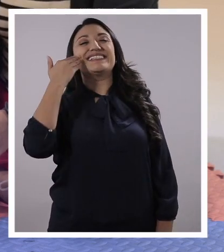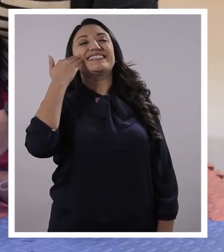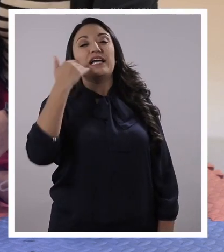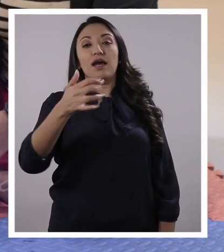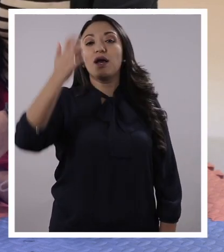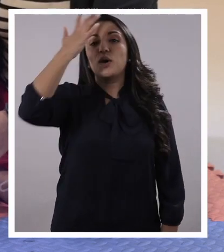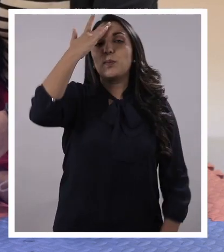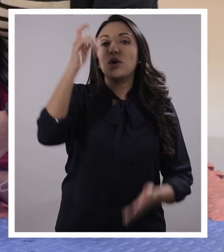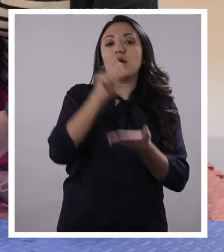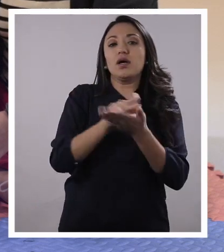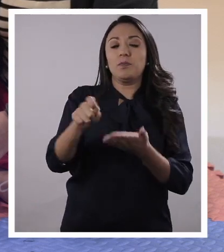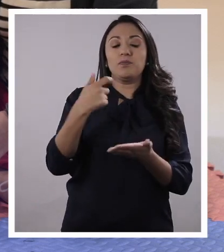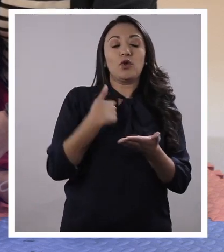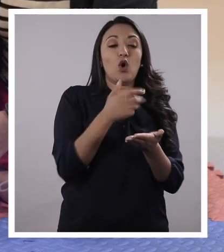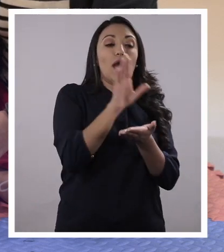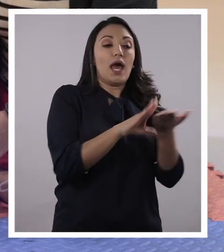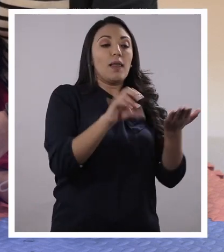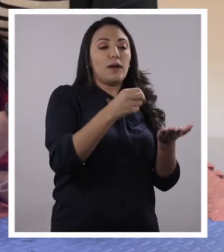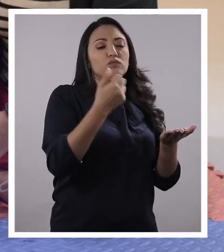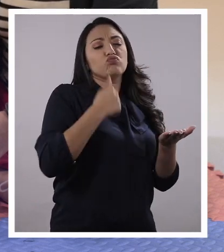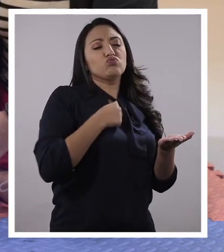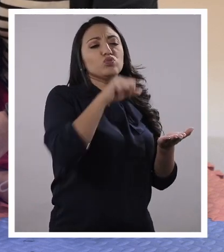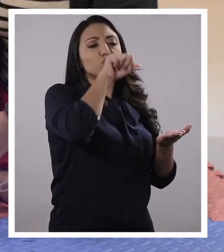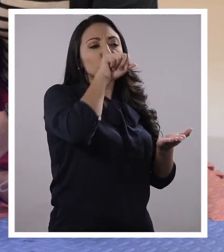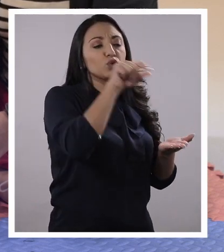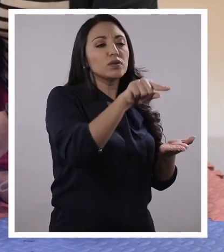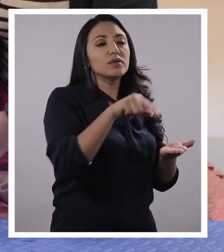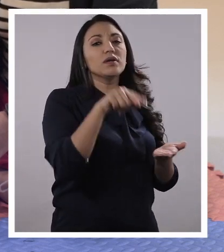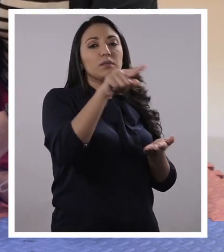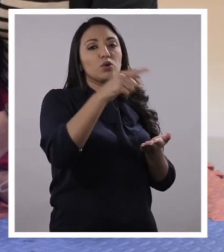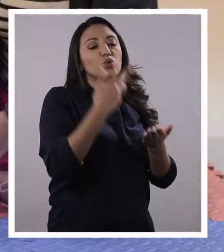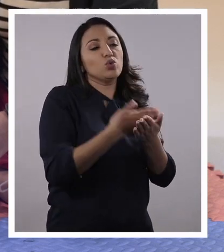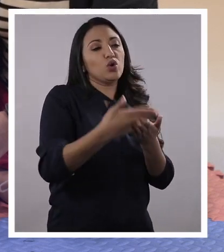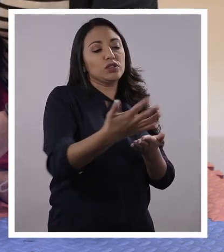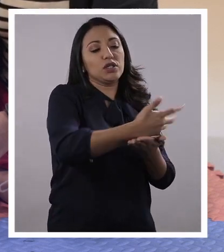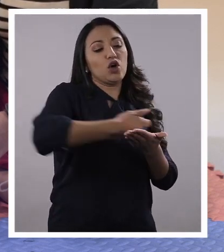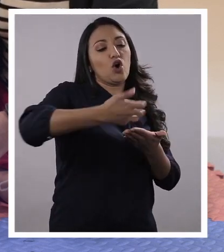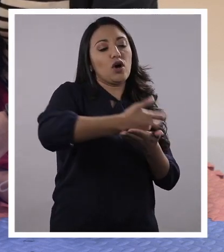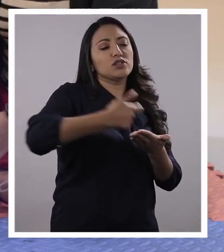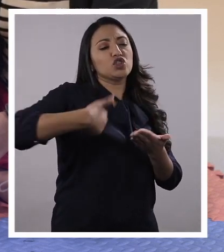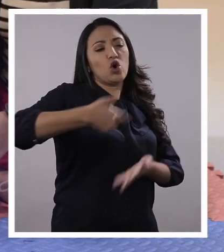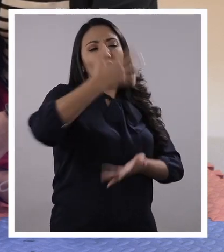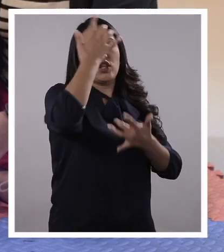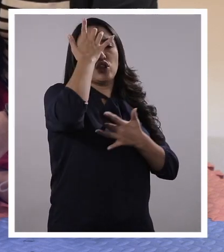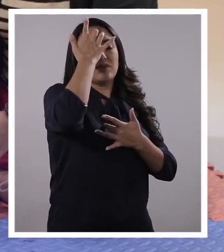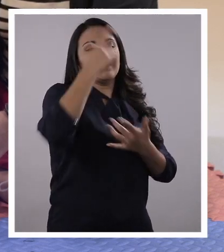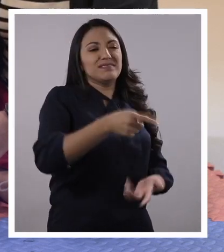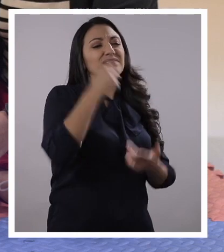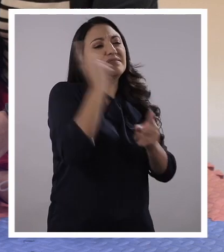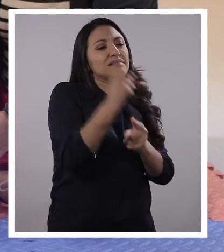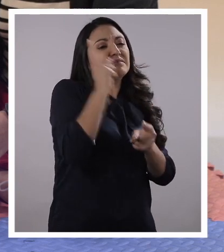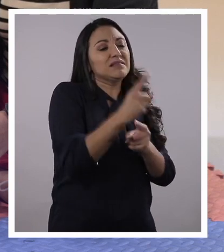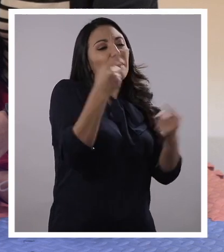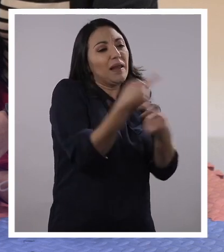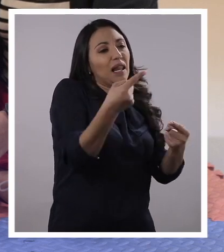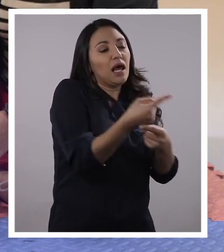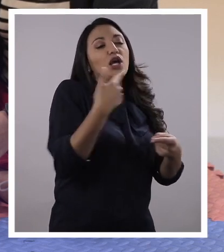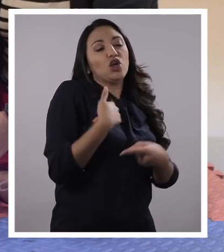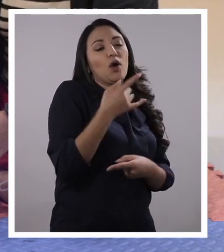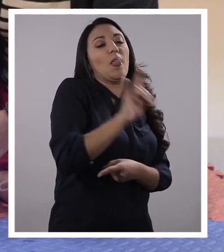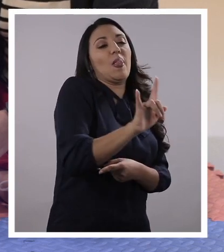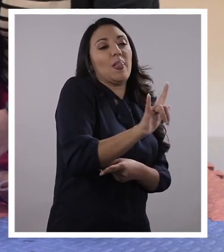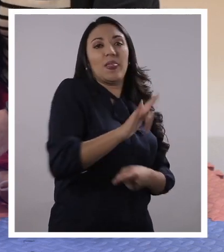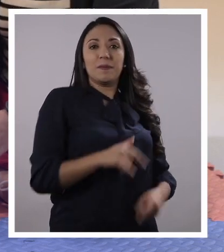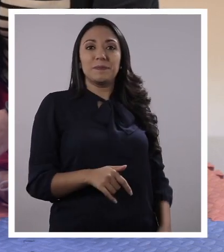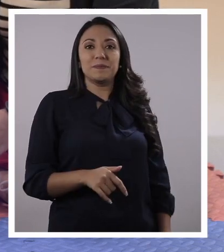Porque le puse, ñaño, te quiero mucho a pesar de que cojas mis cosas y me hagas enojar. Siempre eres lo mismo conmigo. ¿Por qué te portas de esa manera? Igual te quiero